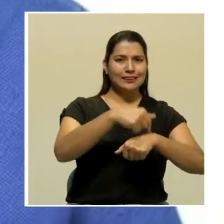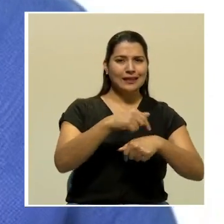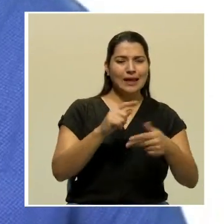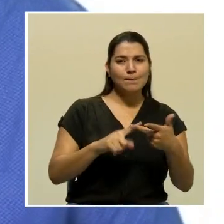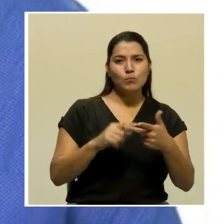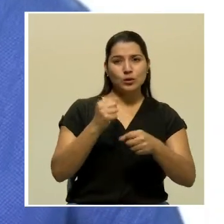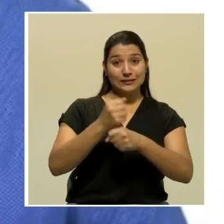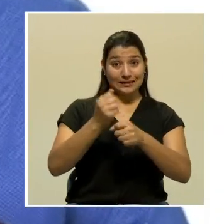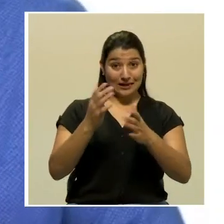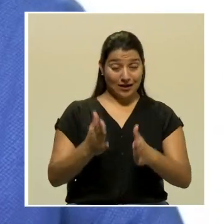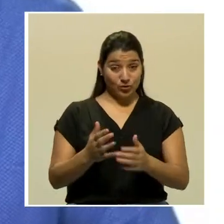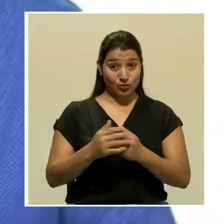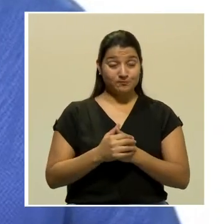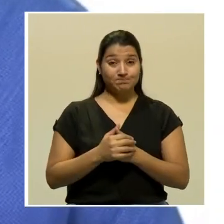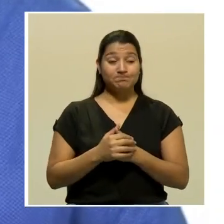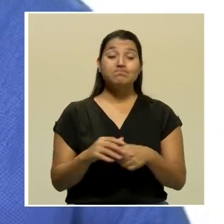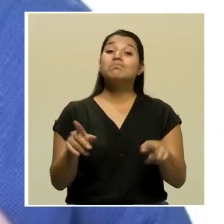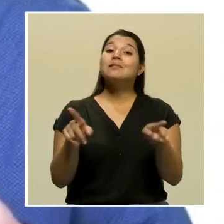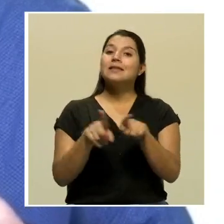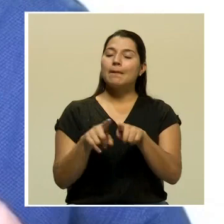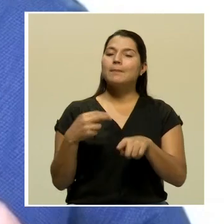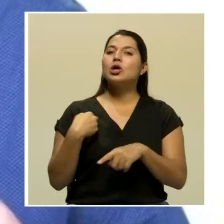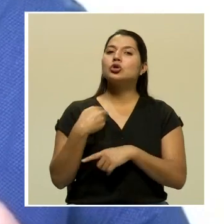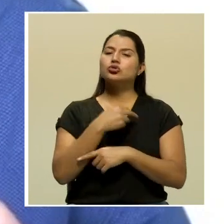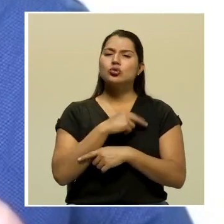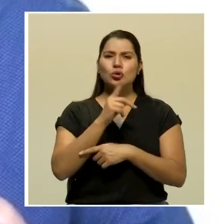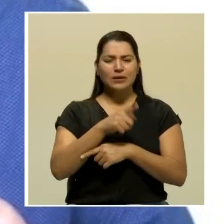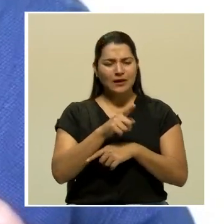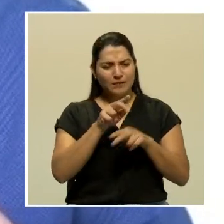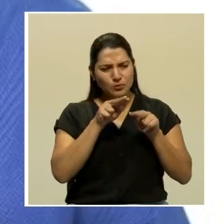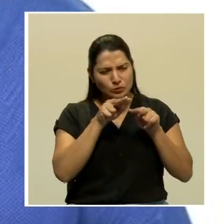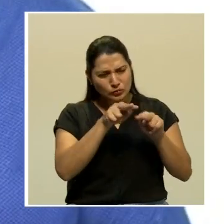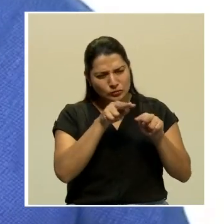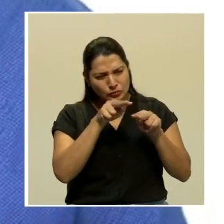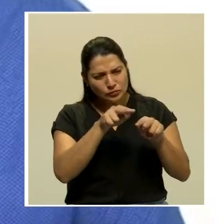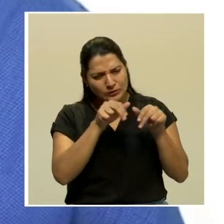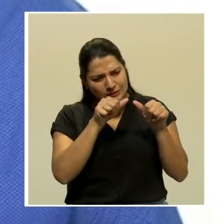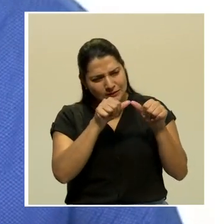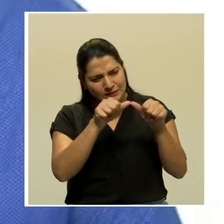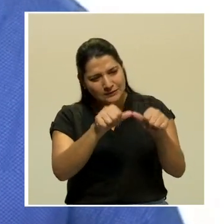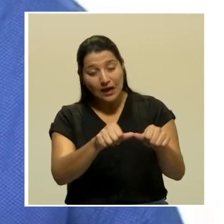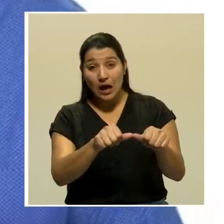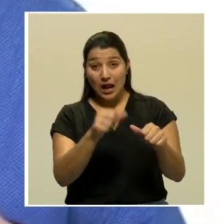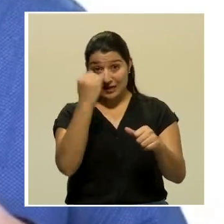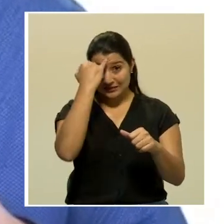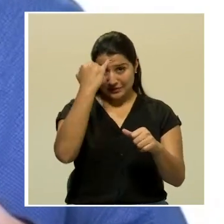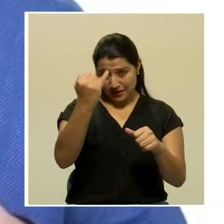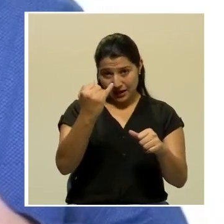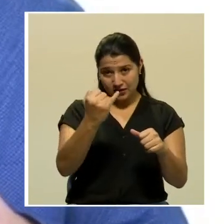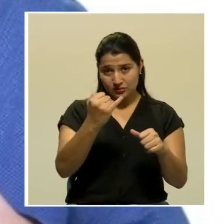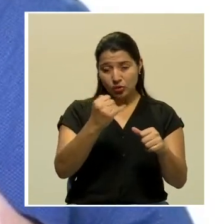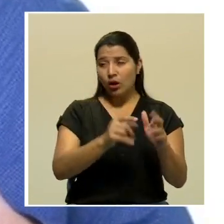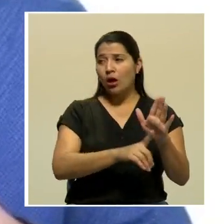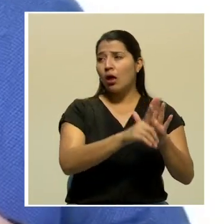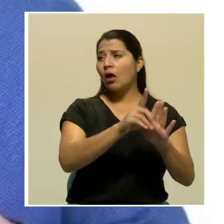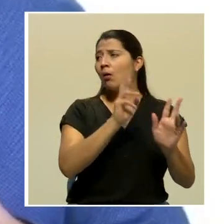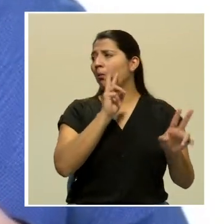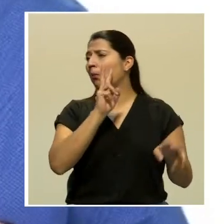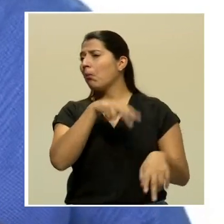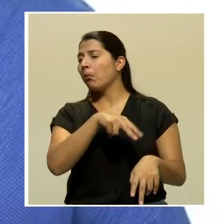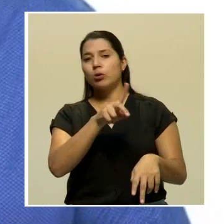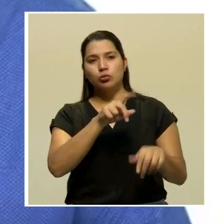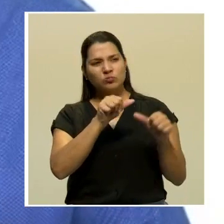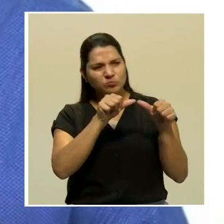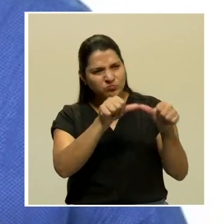recurso humano. Por otra parte, tenemos que darle un seguimiento continuo a estas iniciativas para poder lograr al